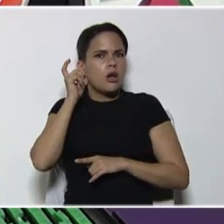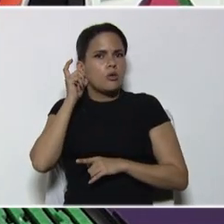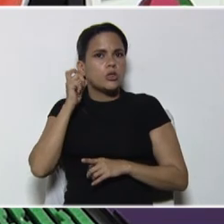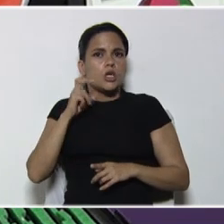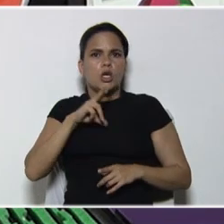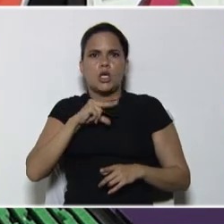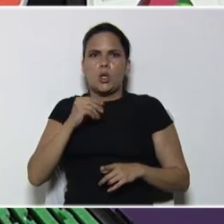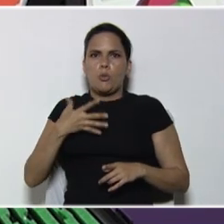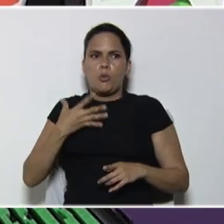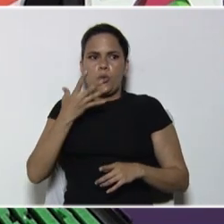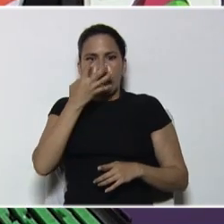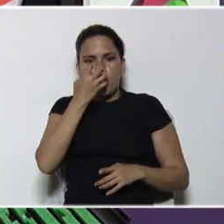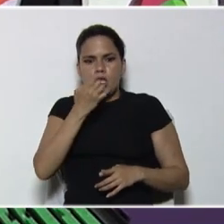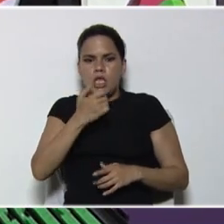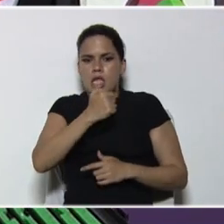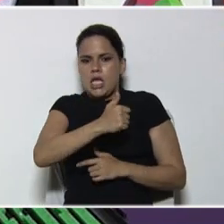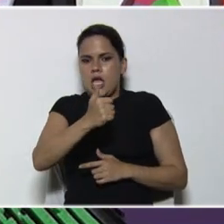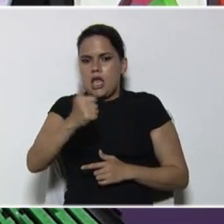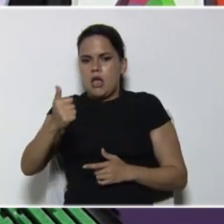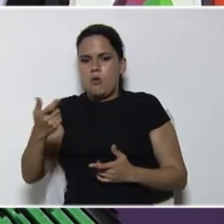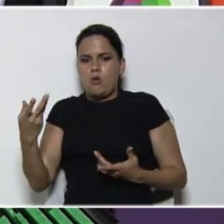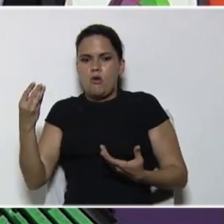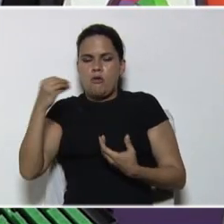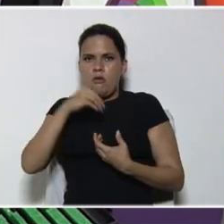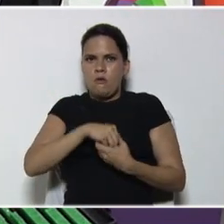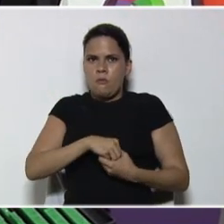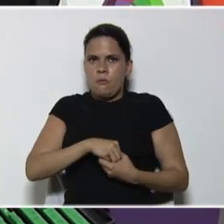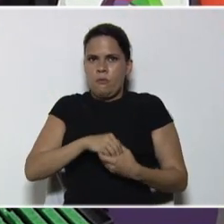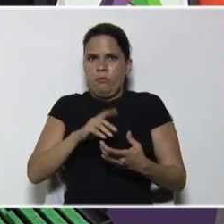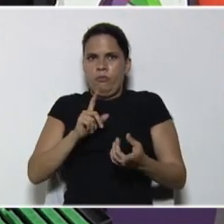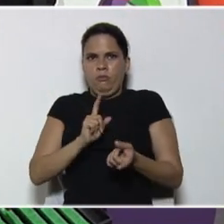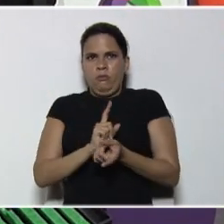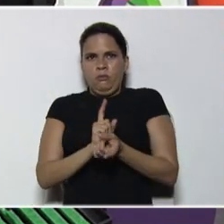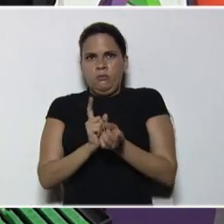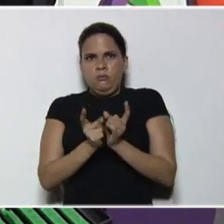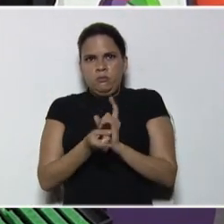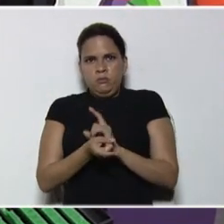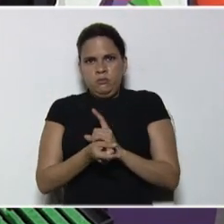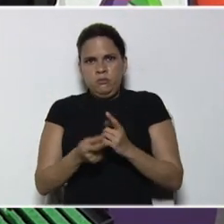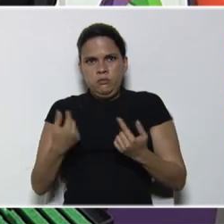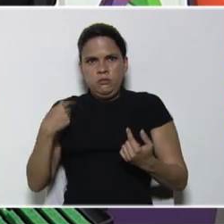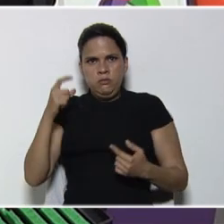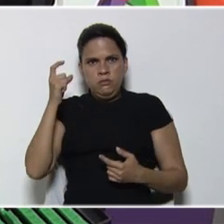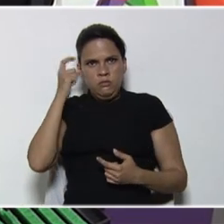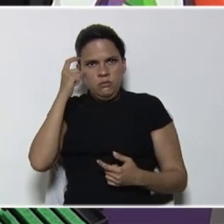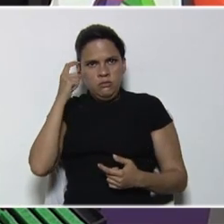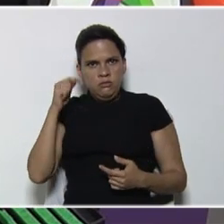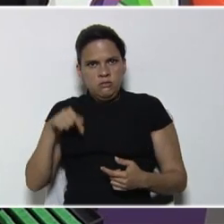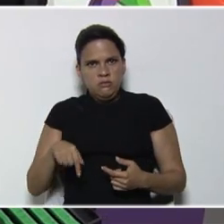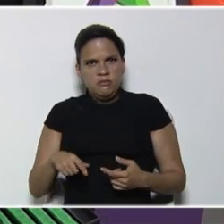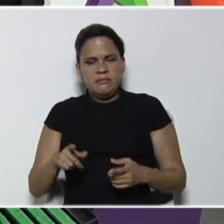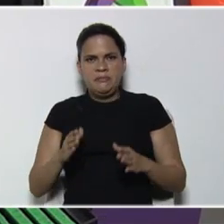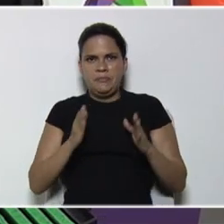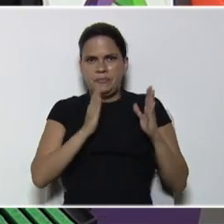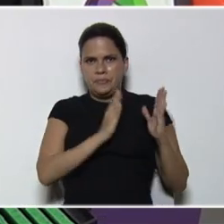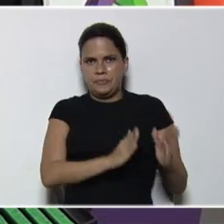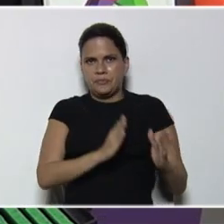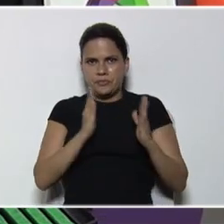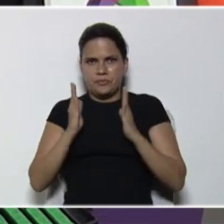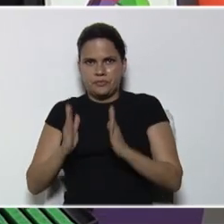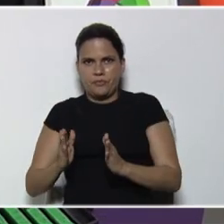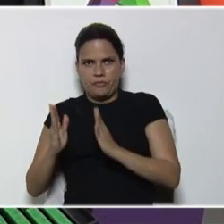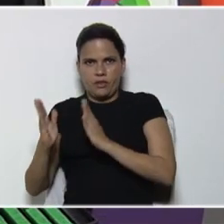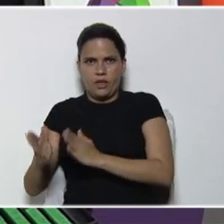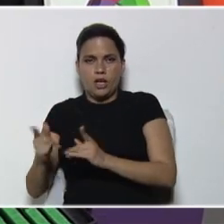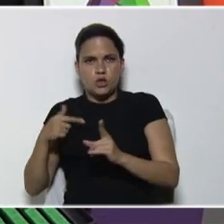podemos entender, cada uno de esos contenidos, las adaptaciones curriculares, del día de hoy, están entonces, dirigidas, a esas